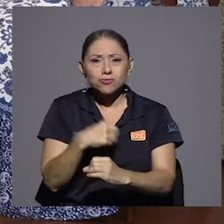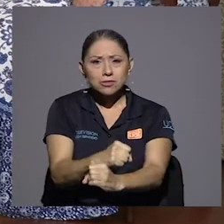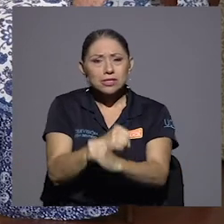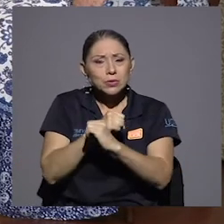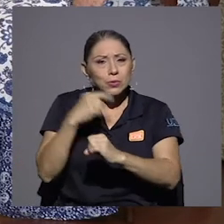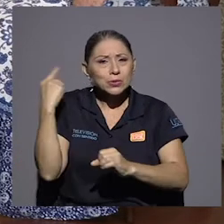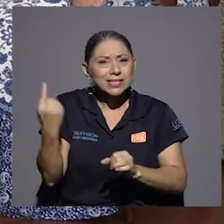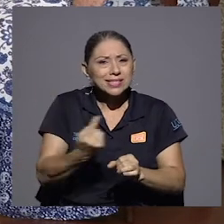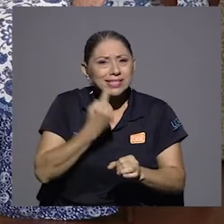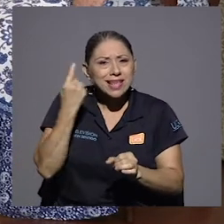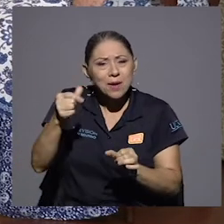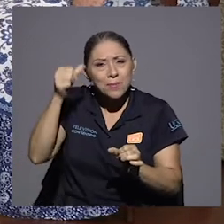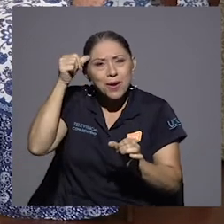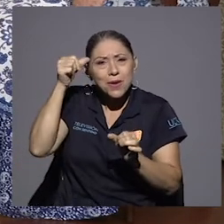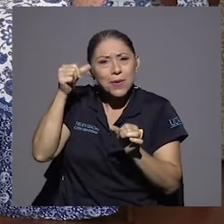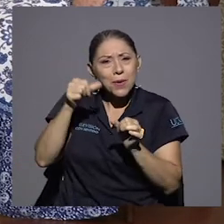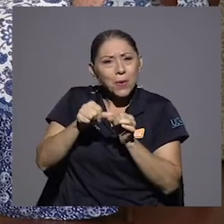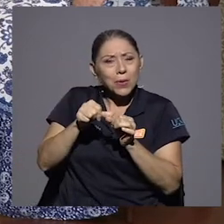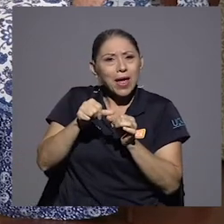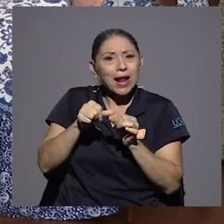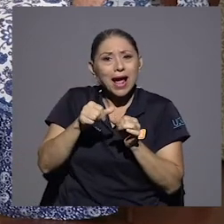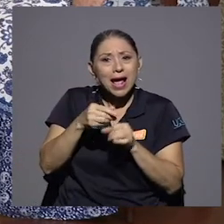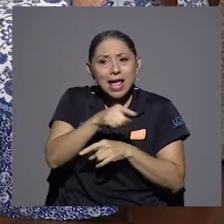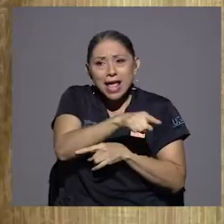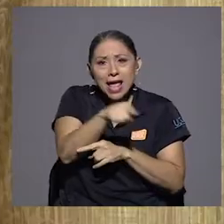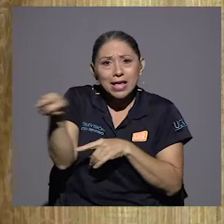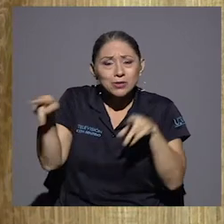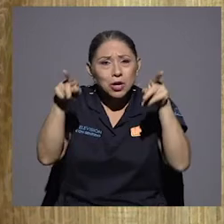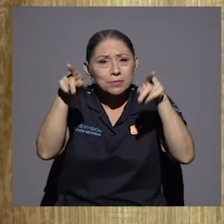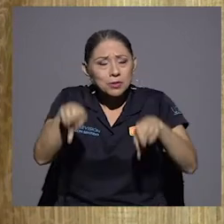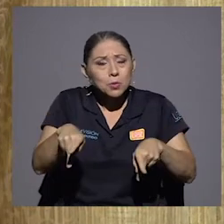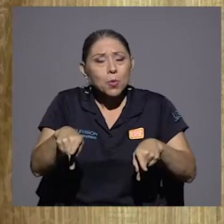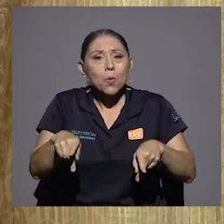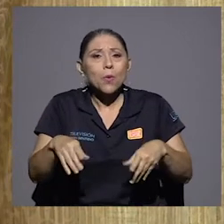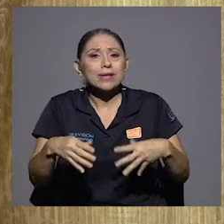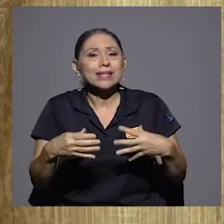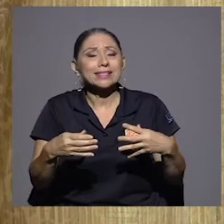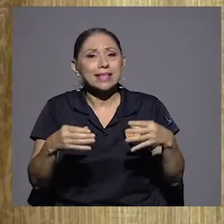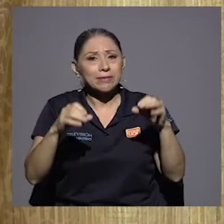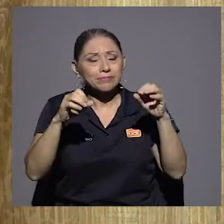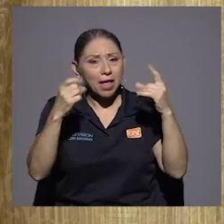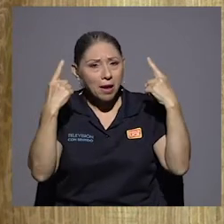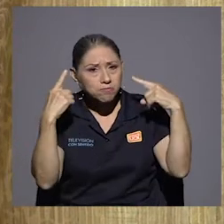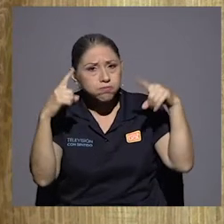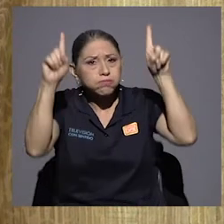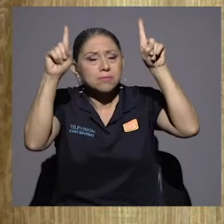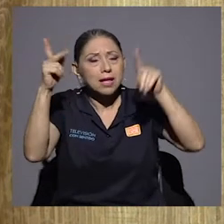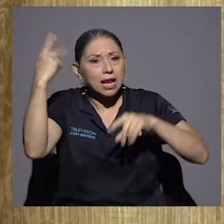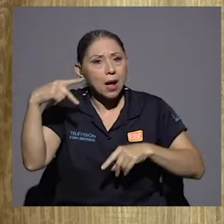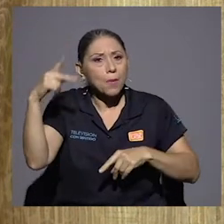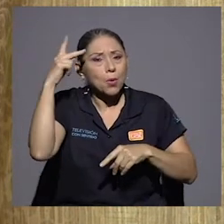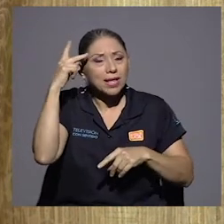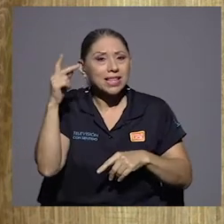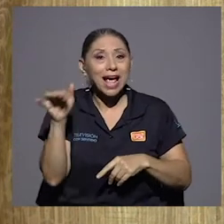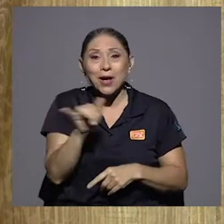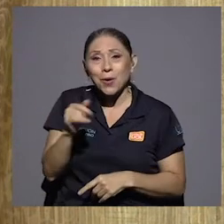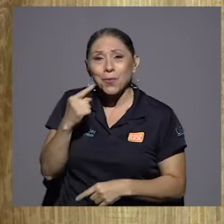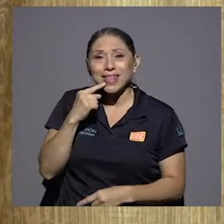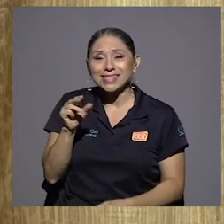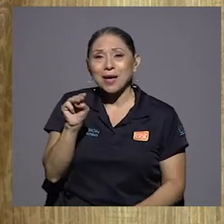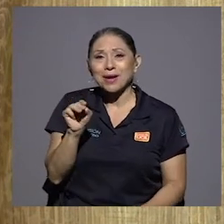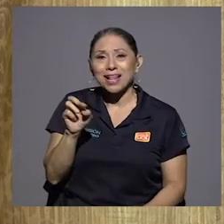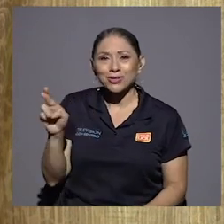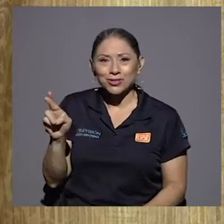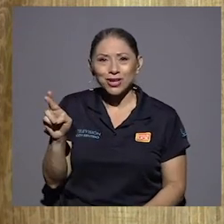recordarán desde lo más interno quienes hacen posible que la política verdaderamente sea, como decía doña María del